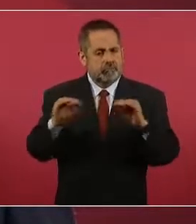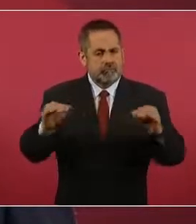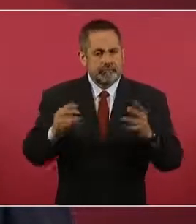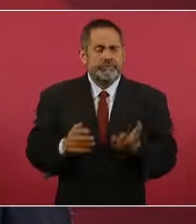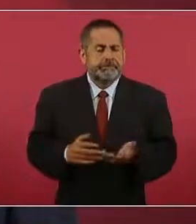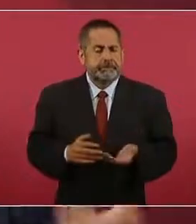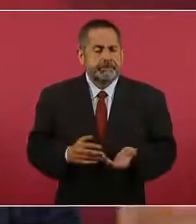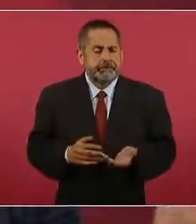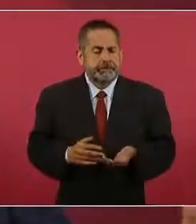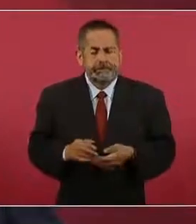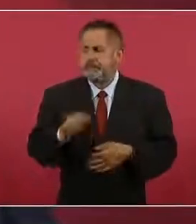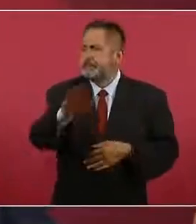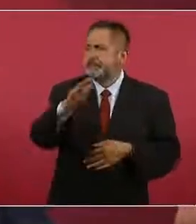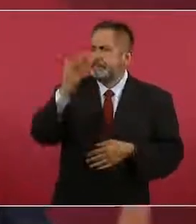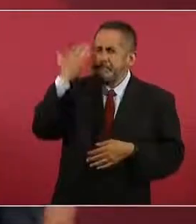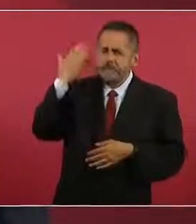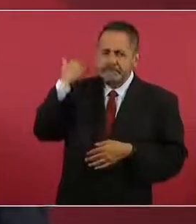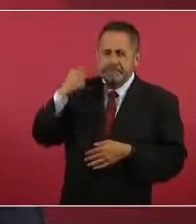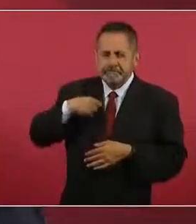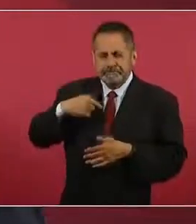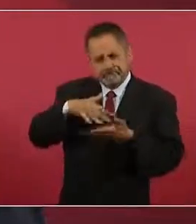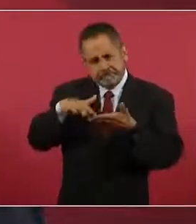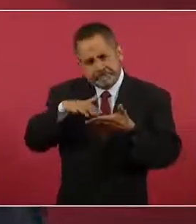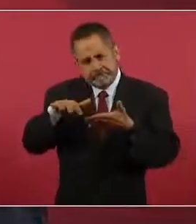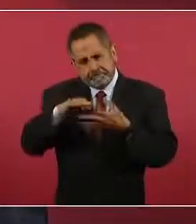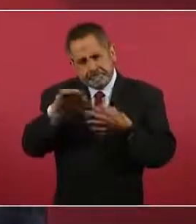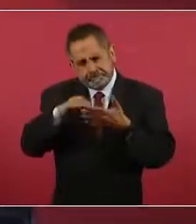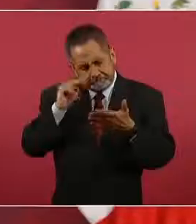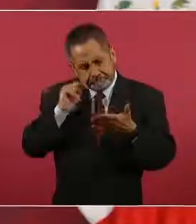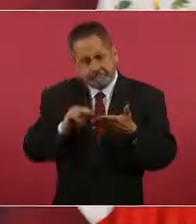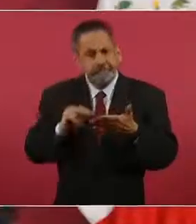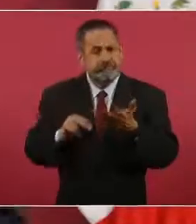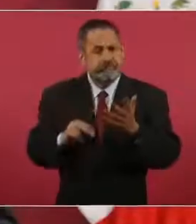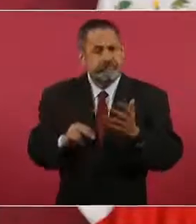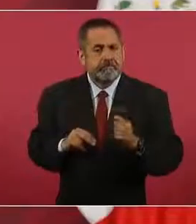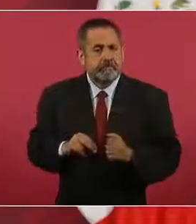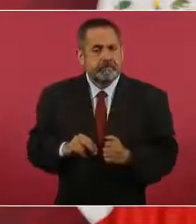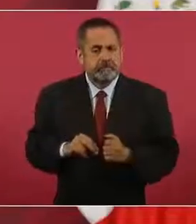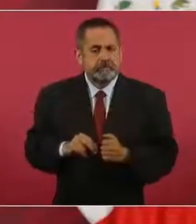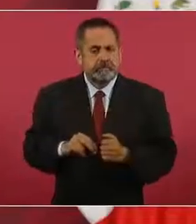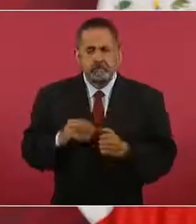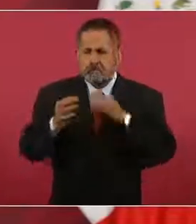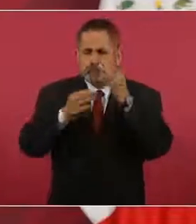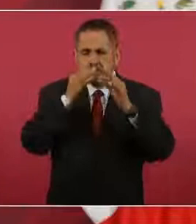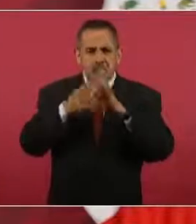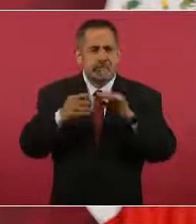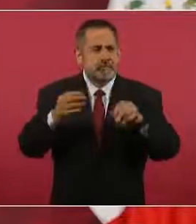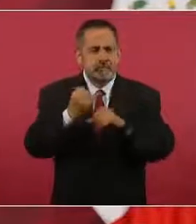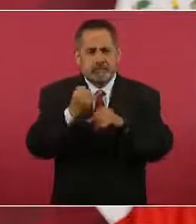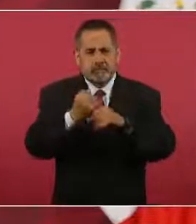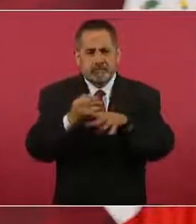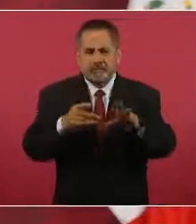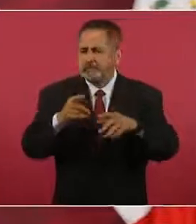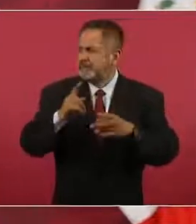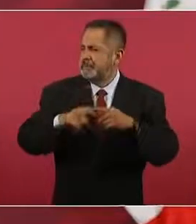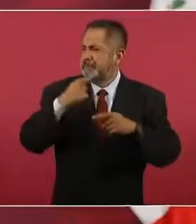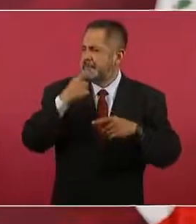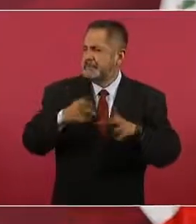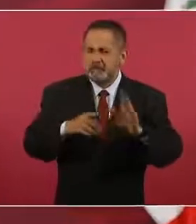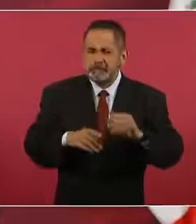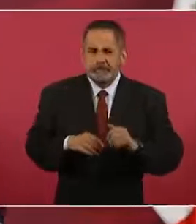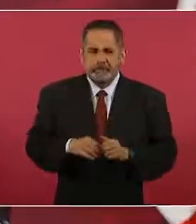El otro día estaba yo leyendo un mensaje en redes sociales, alguien que decía